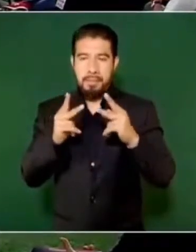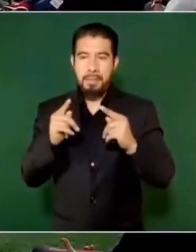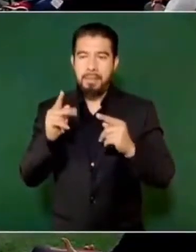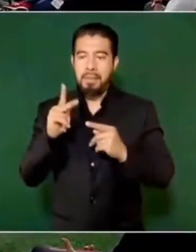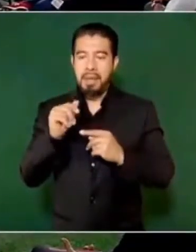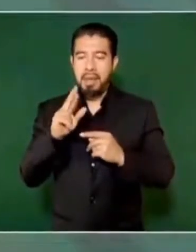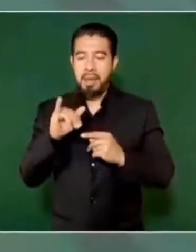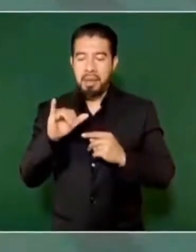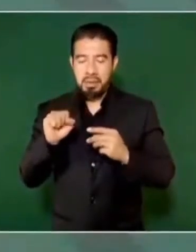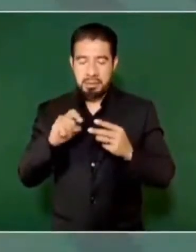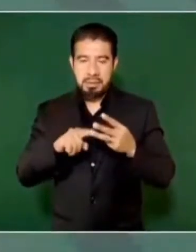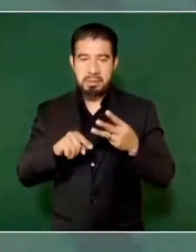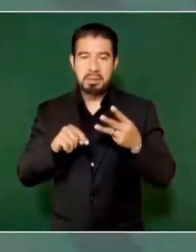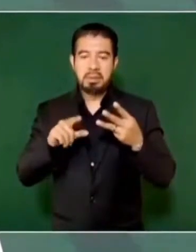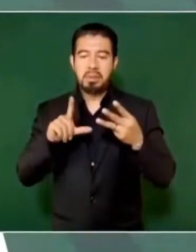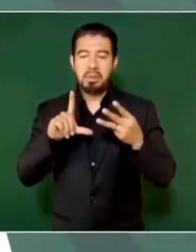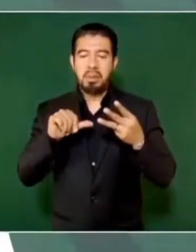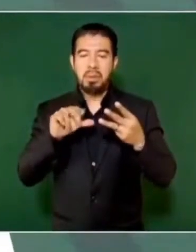Londres,